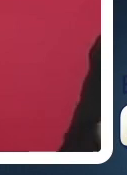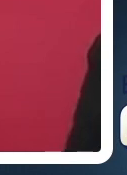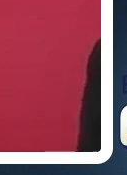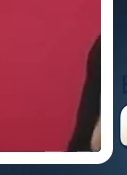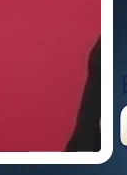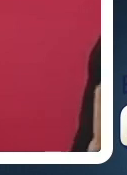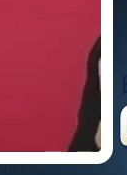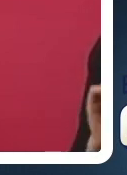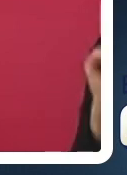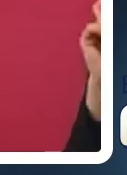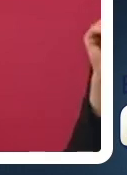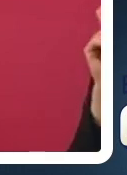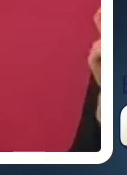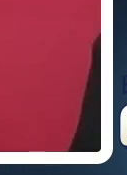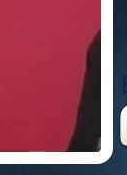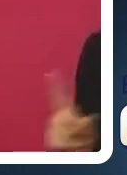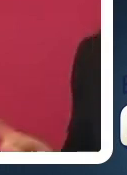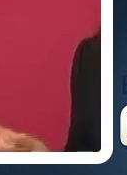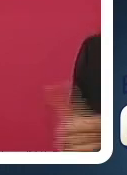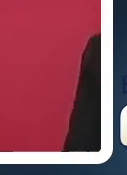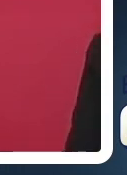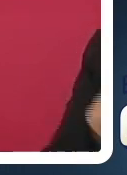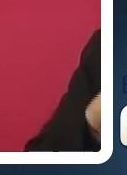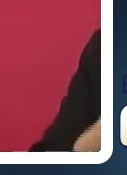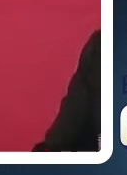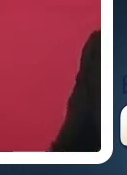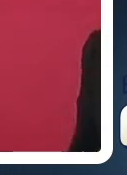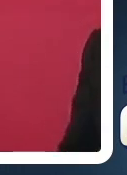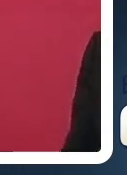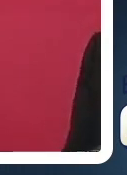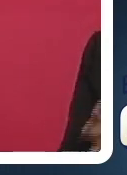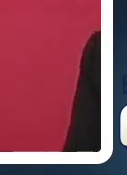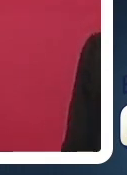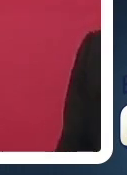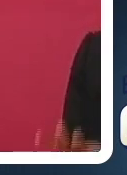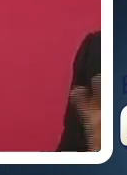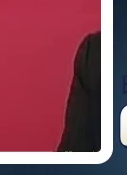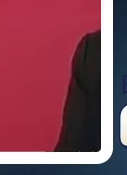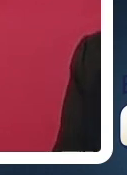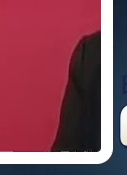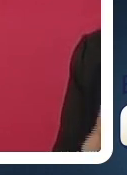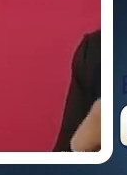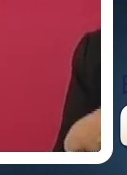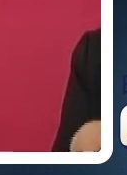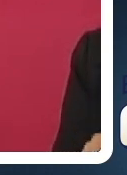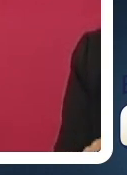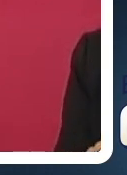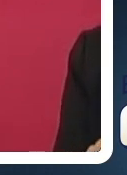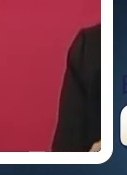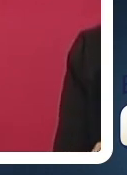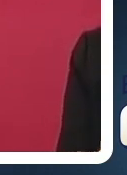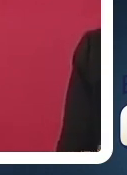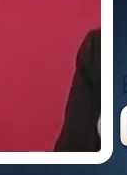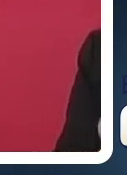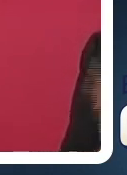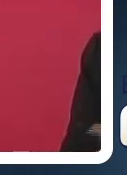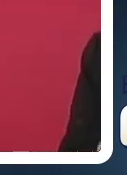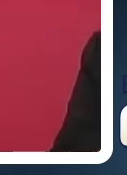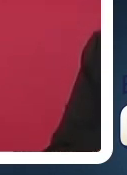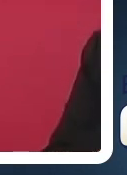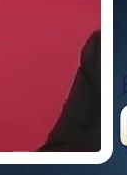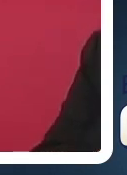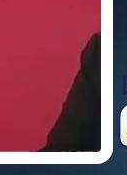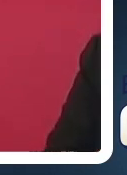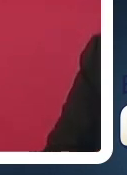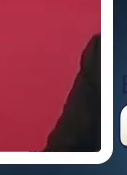privilegiar en todo momento el consumo humano. Sin embargo, ha iniciado un movimiento especulativo alrededor